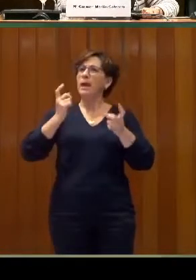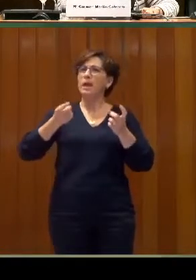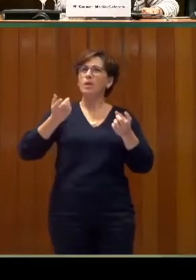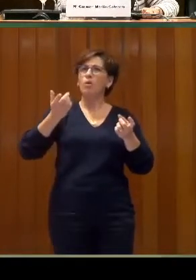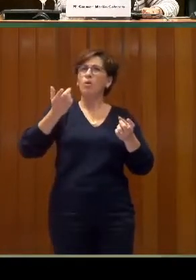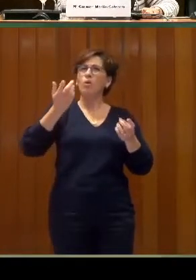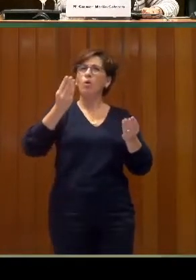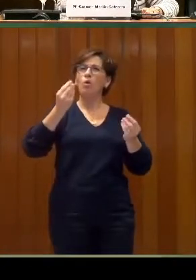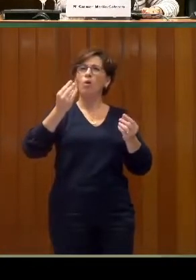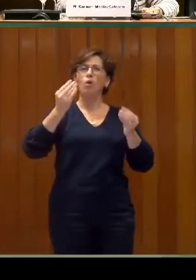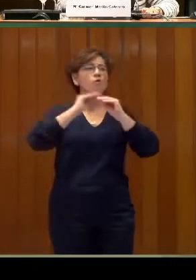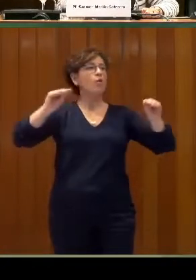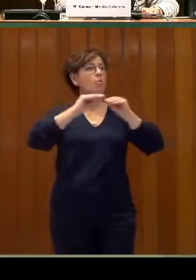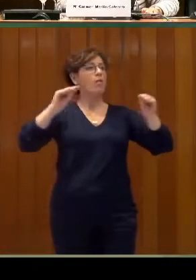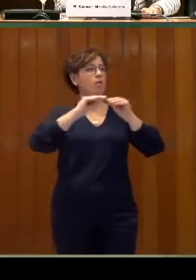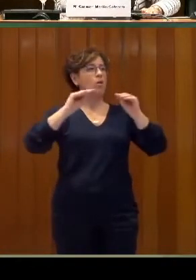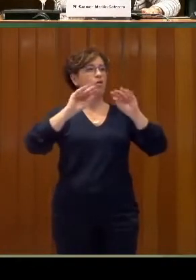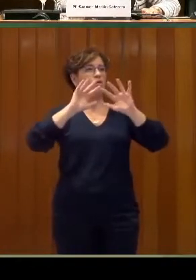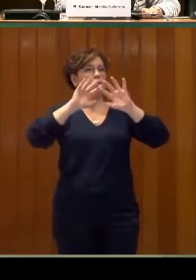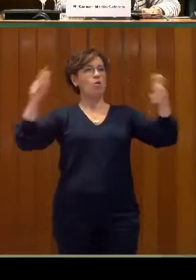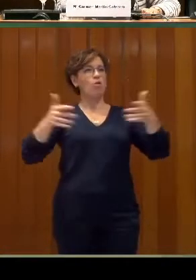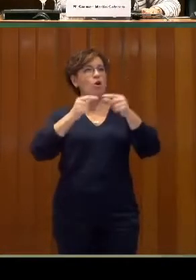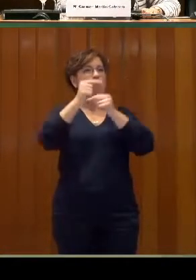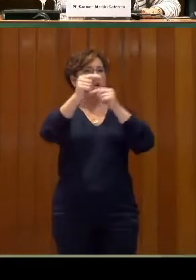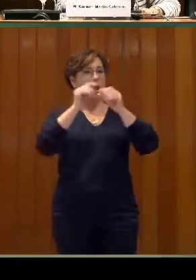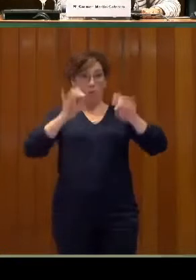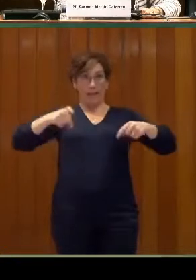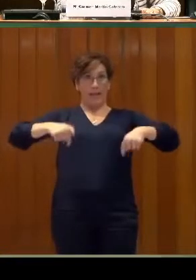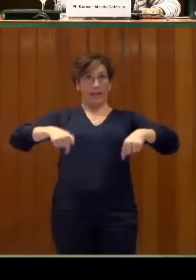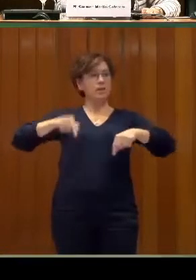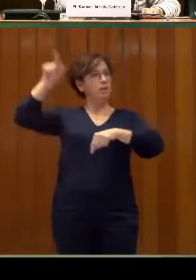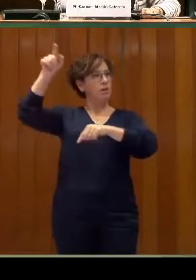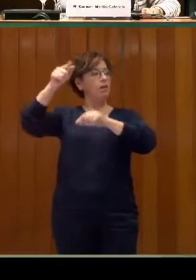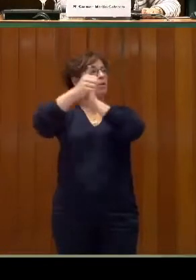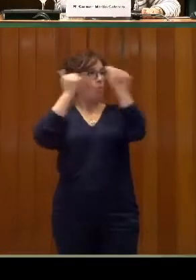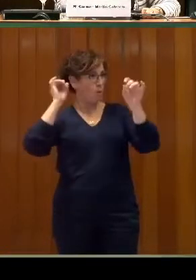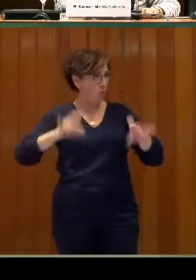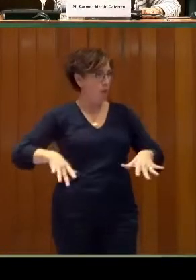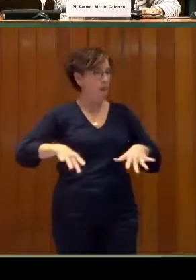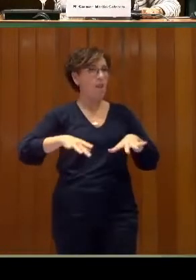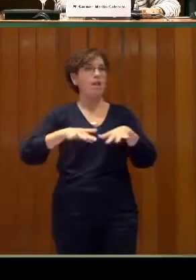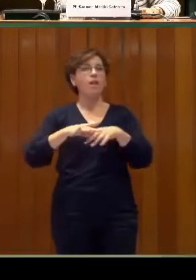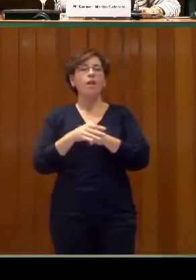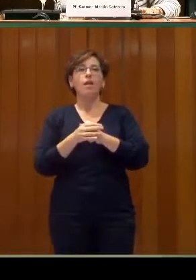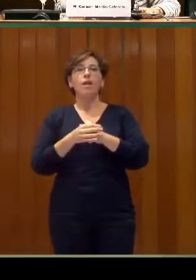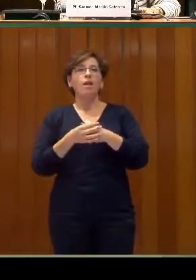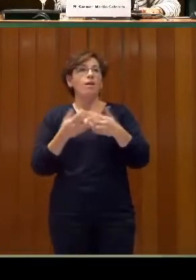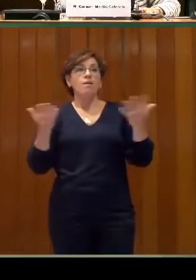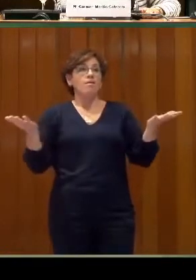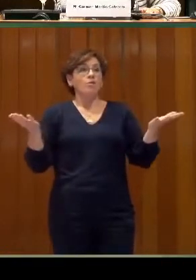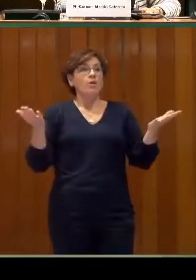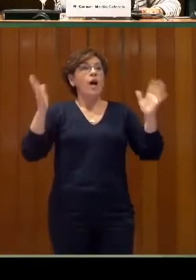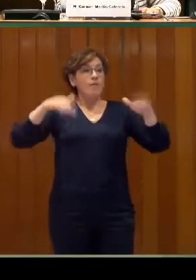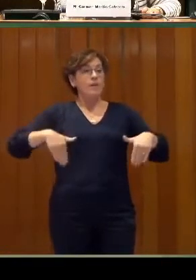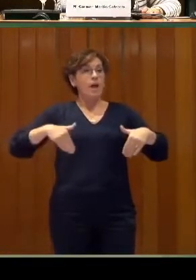formación online de la misma manera que hicimos aquí para todos sus comerciales y, bueno, pues, como os digo,